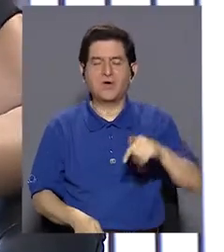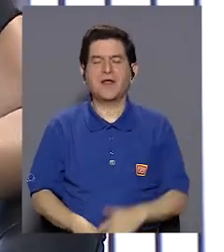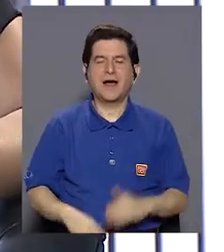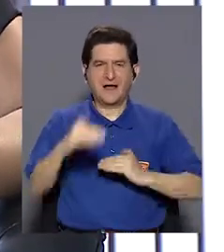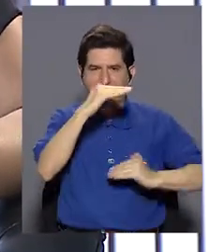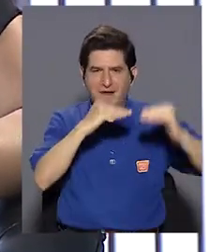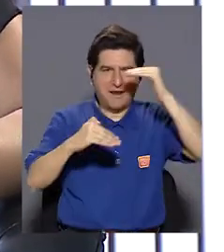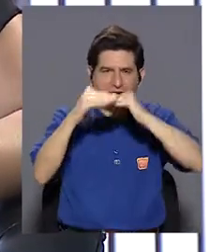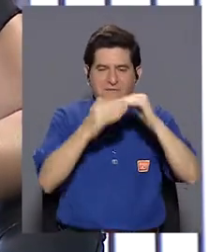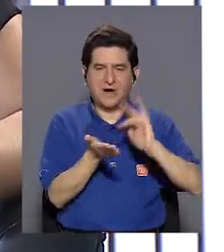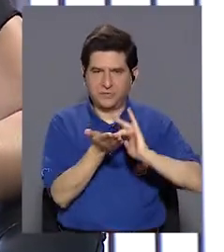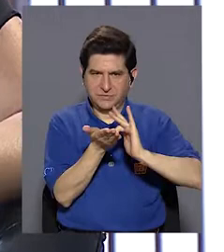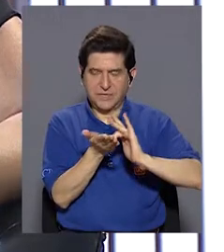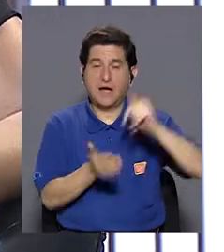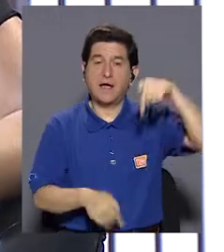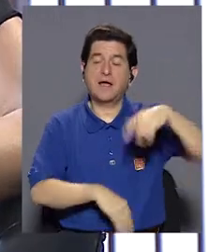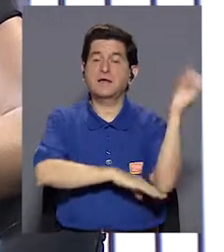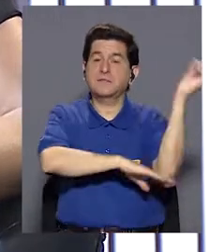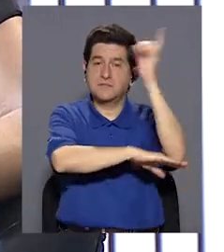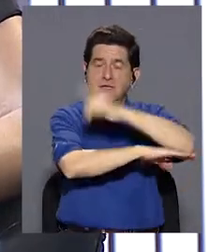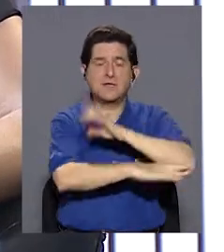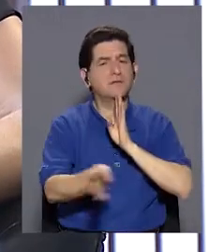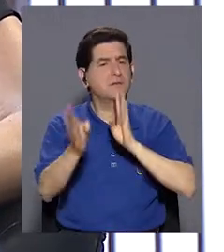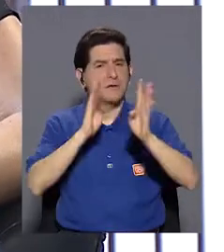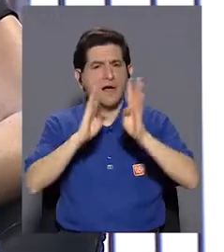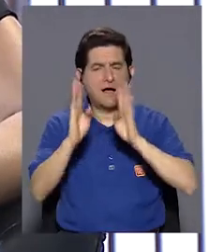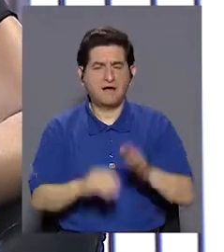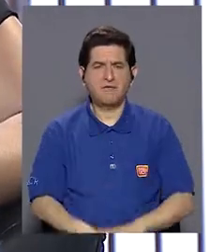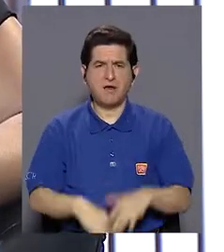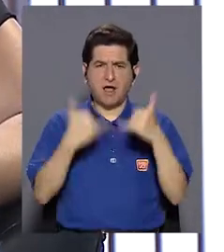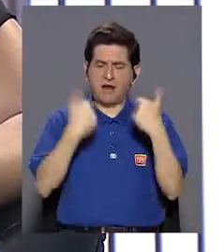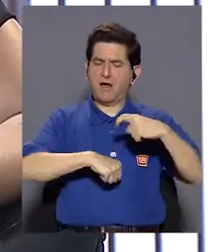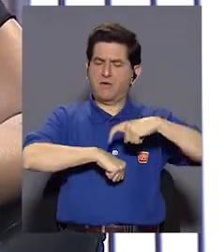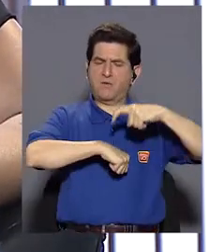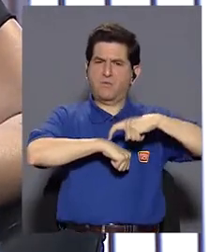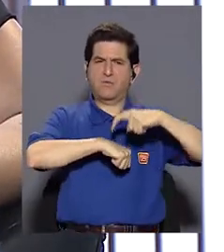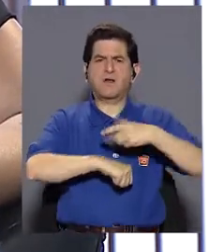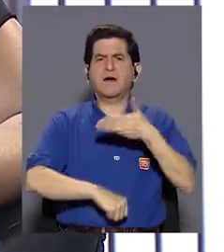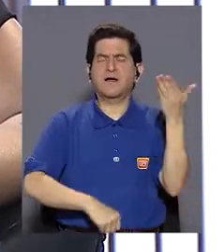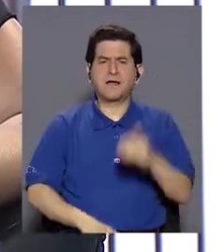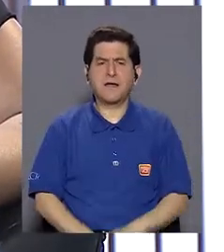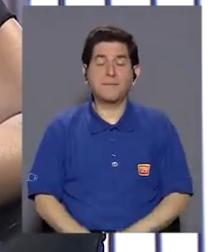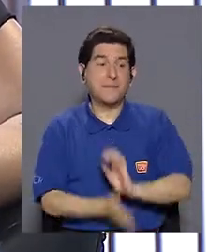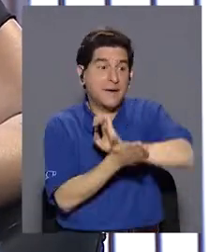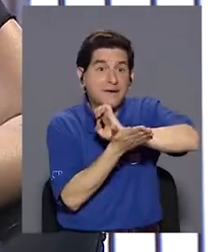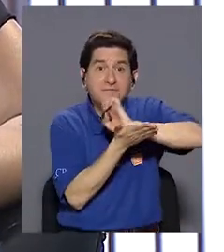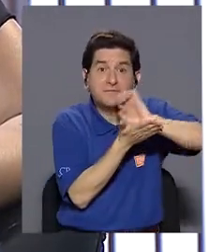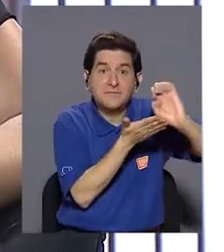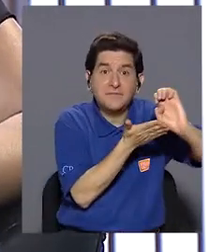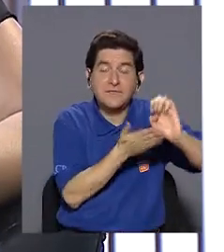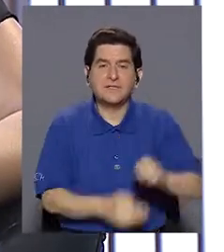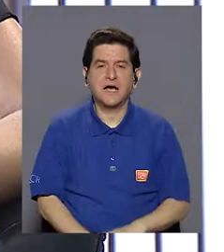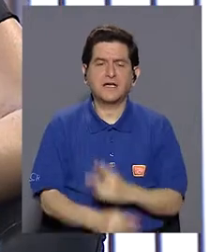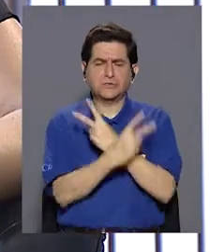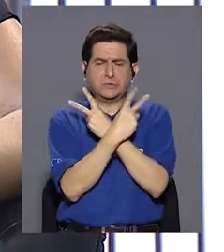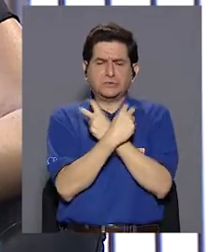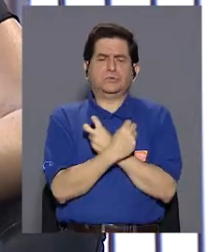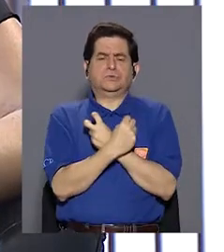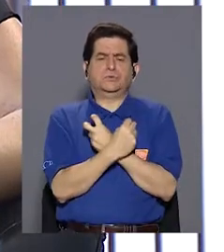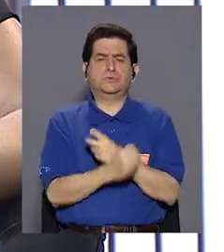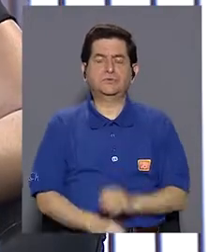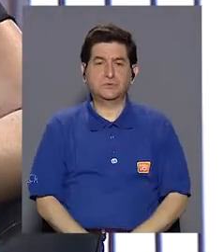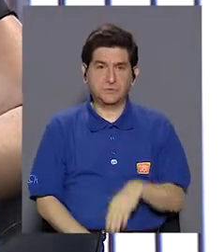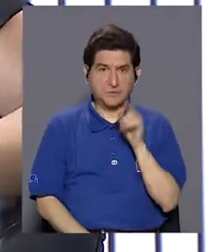farmacia. El día de hoy conversaremos en este ratito sobre la prevención de las intoxicaciones,